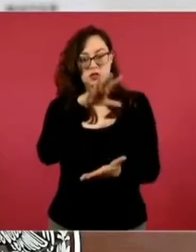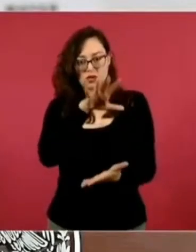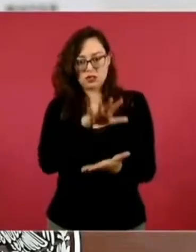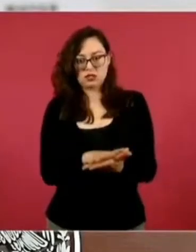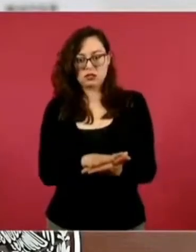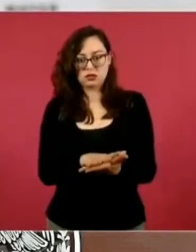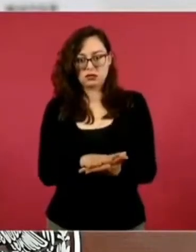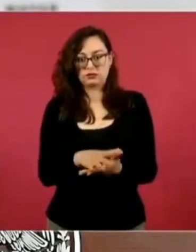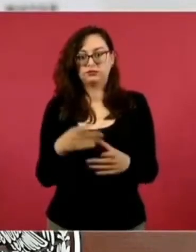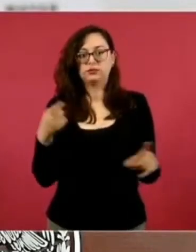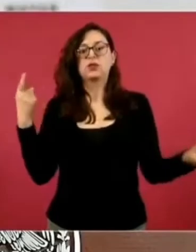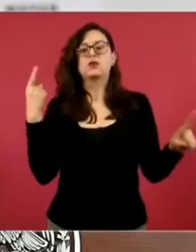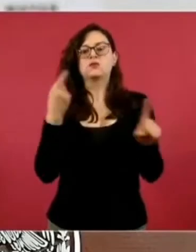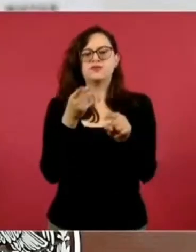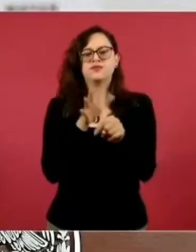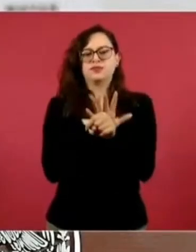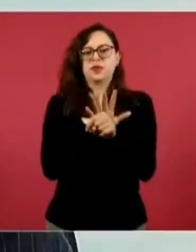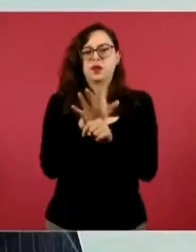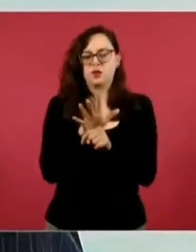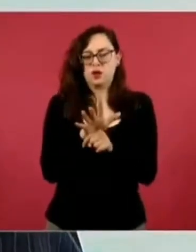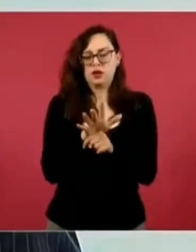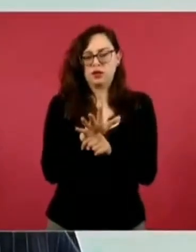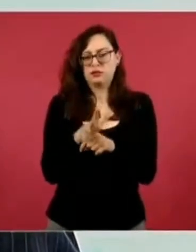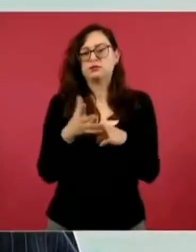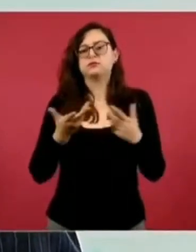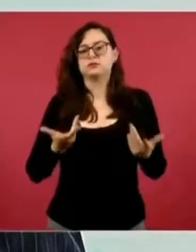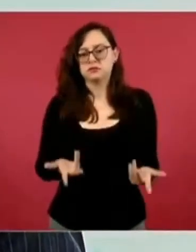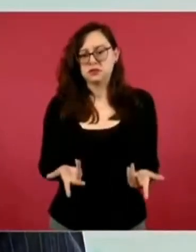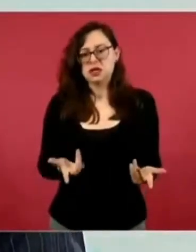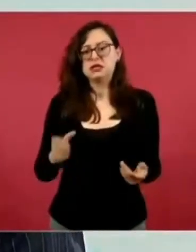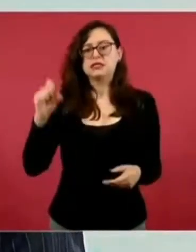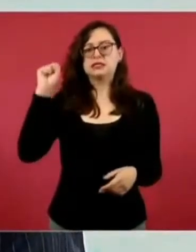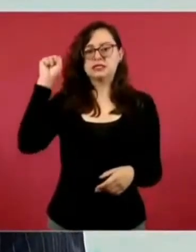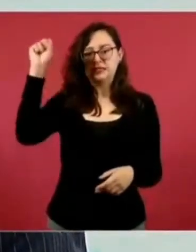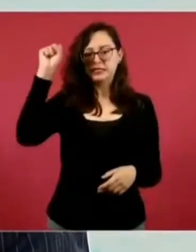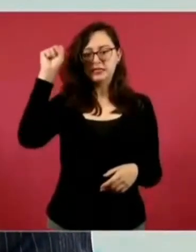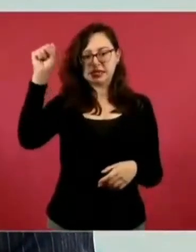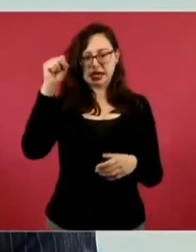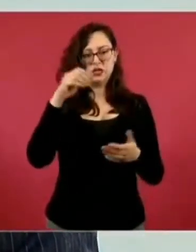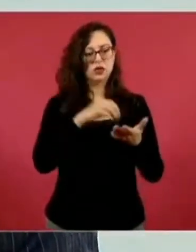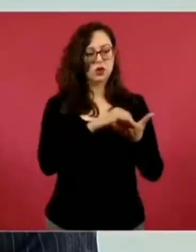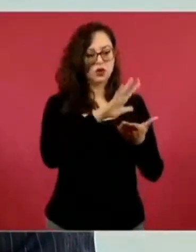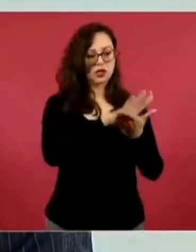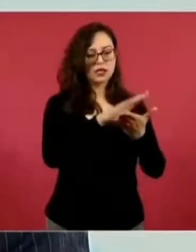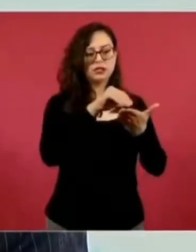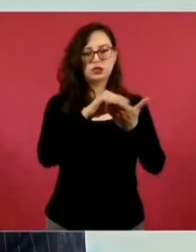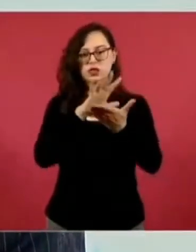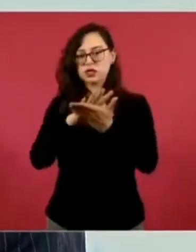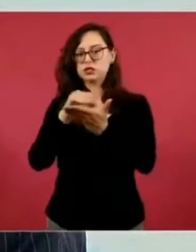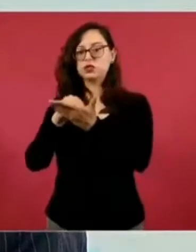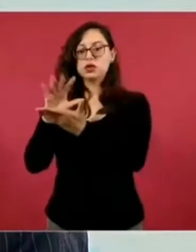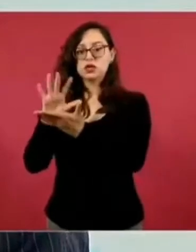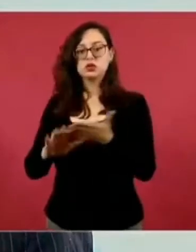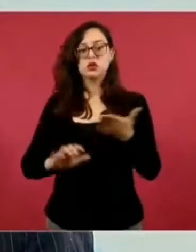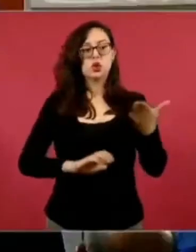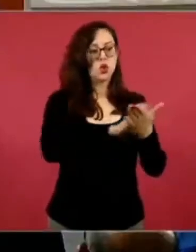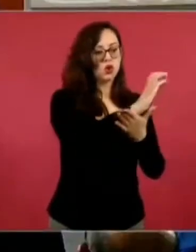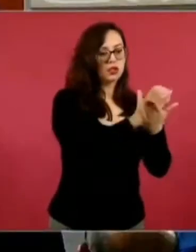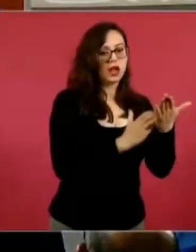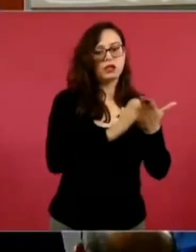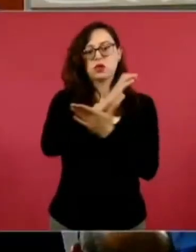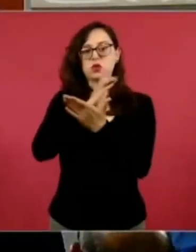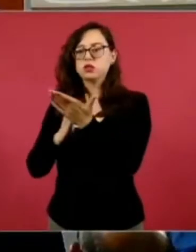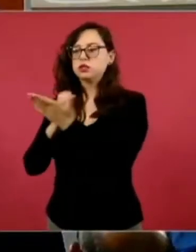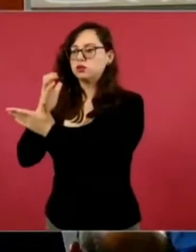busca justamente con ello acompañar el registro de los sindicatos, también de los contratos colectivos firmados por los mismos.